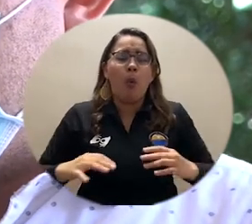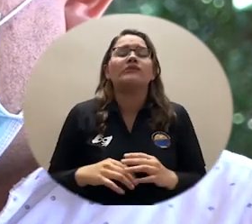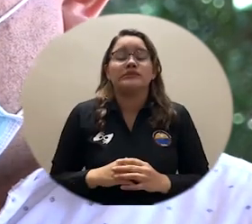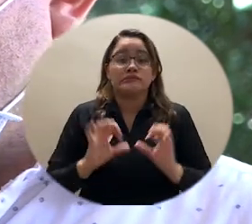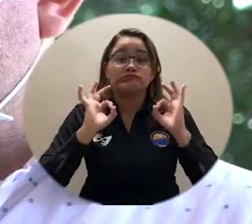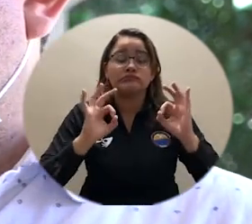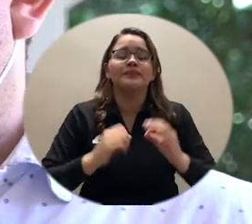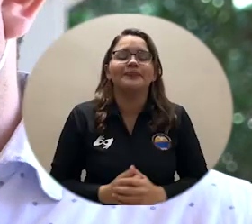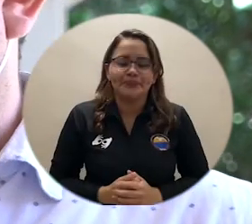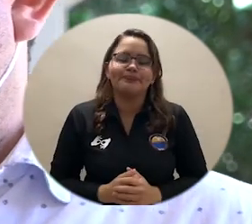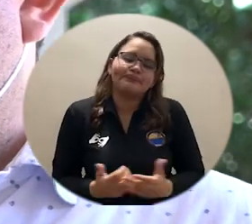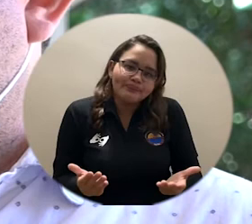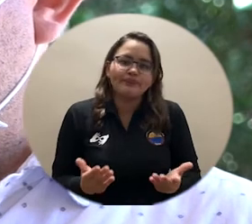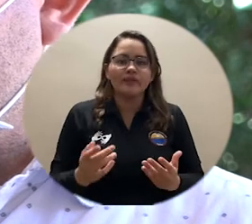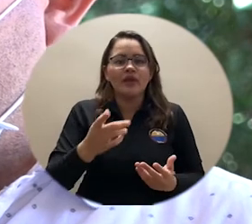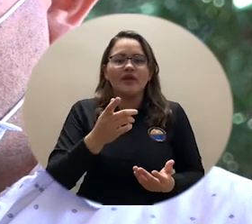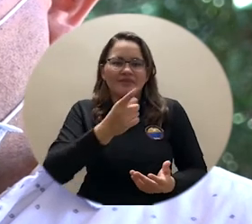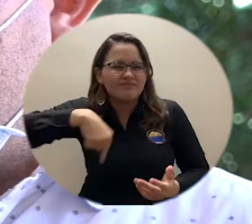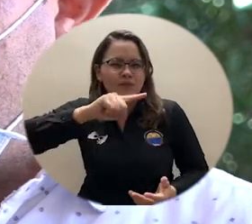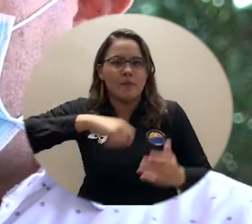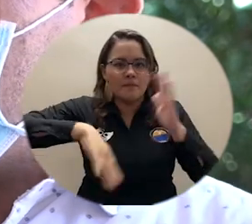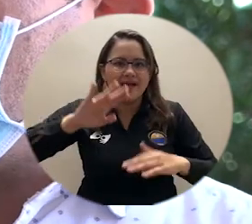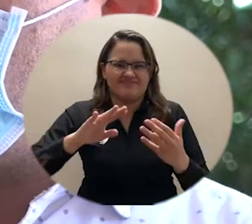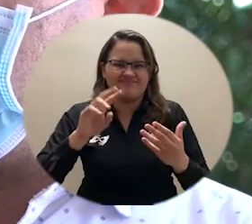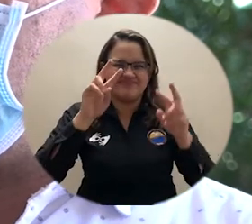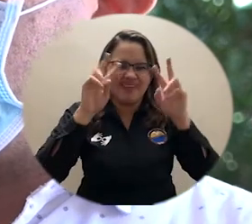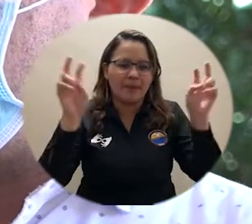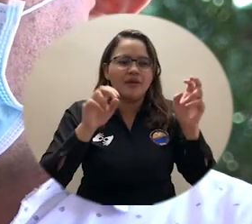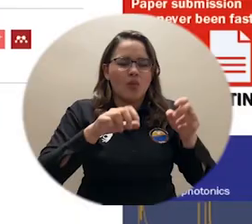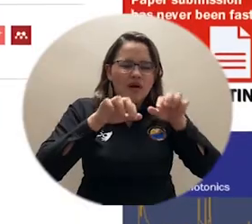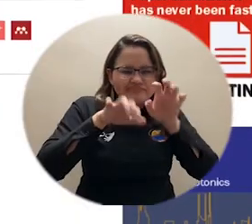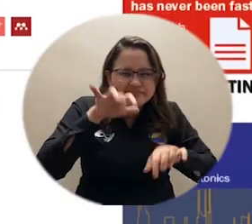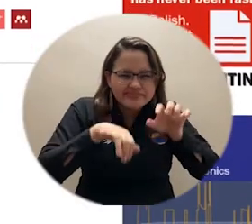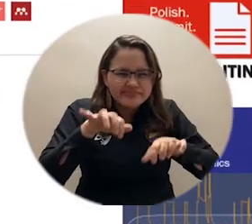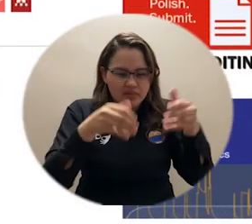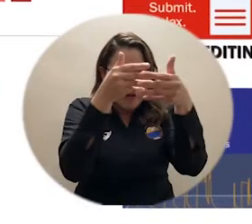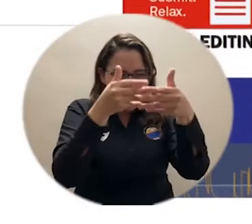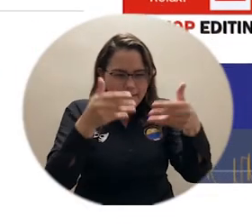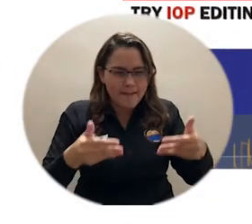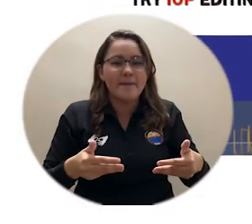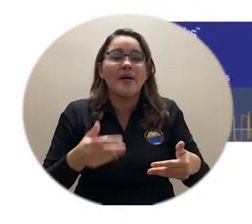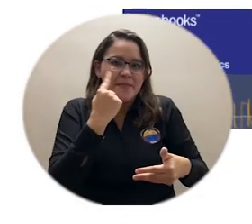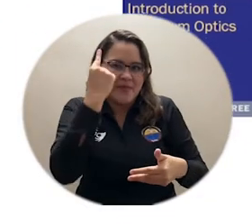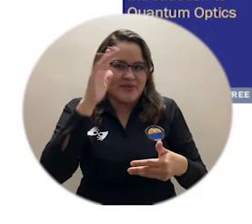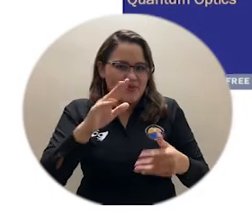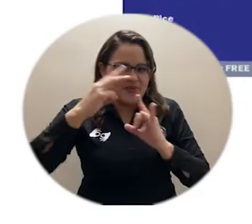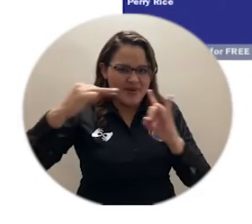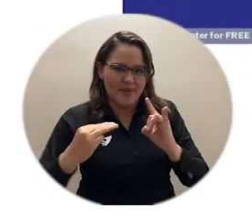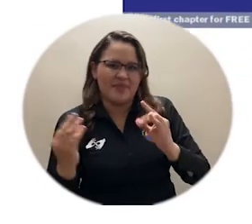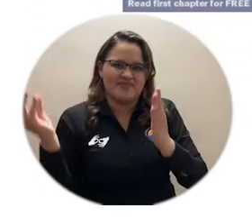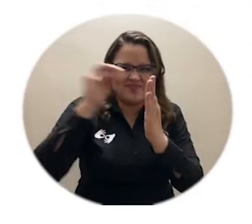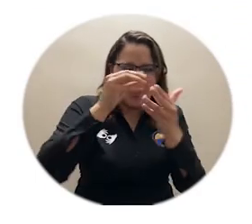índice. Y entonces, básicamente, cuando este tipo de artículos como el que publica NOVA por primera vez con la Universidad de